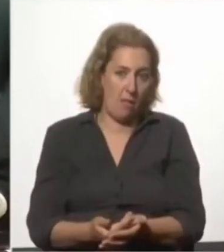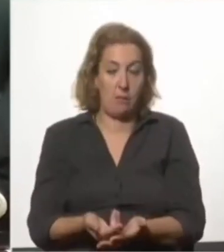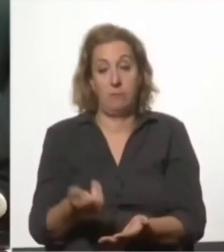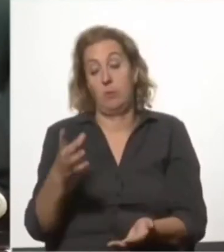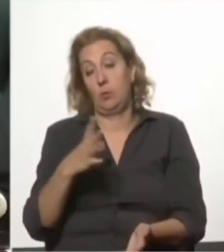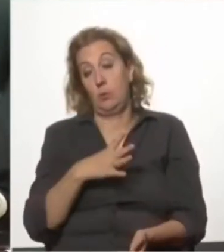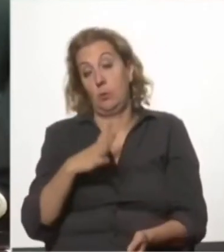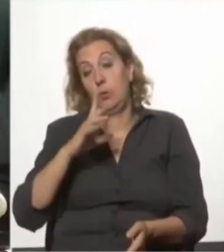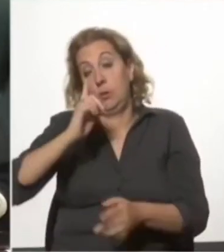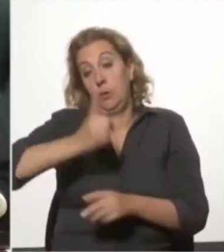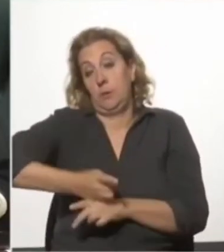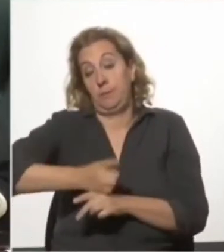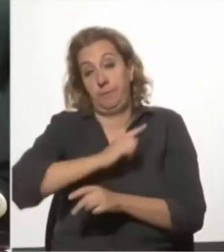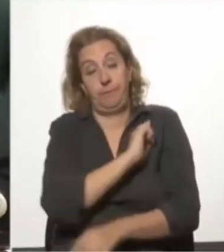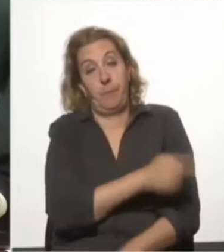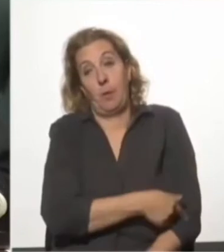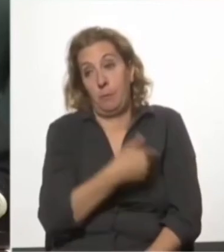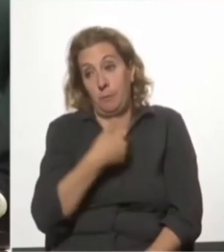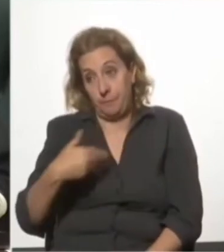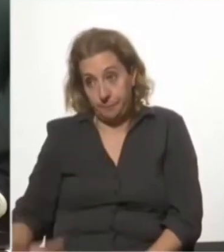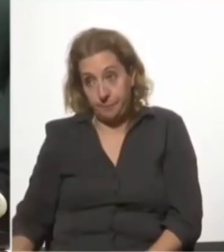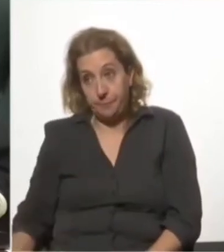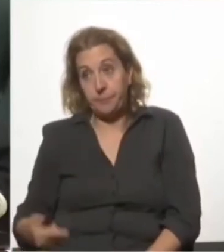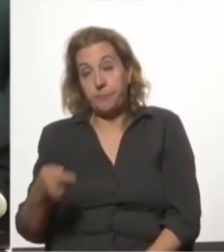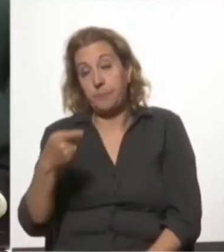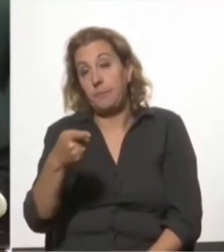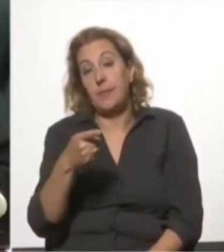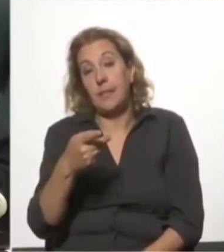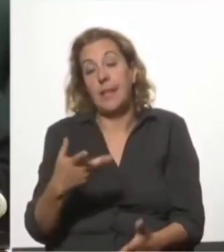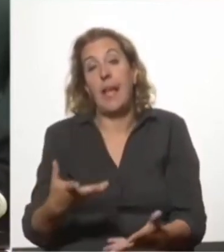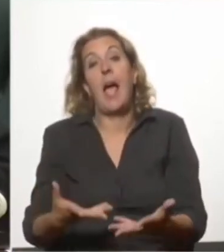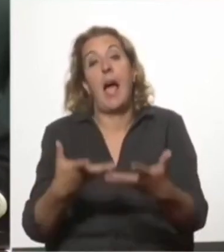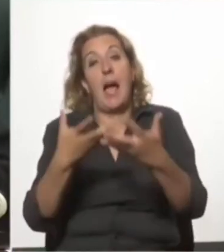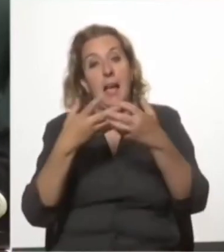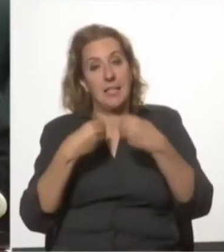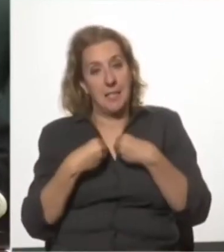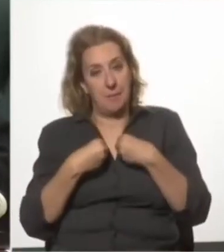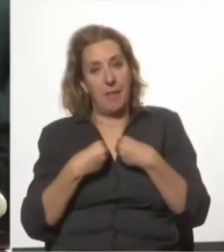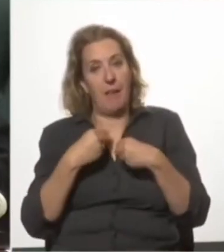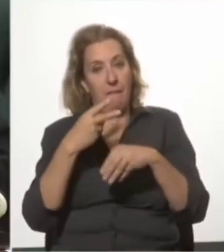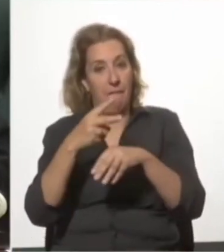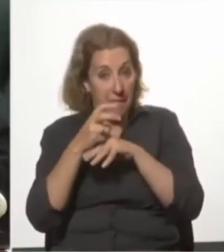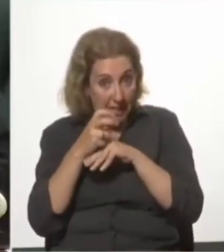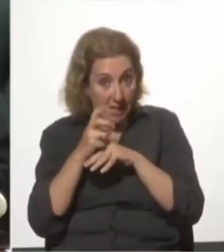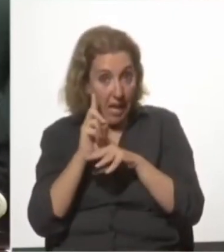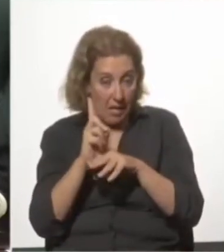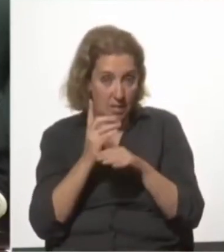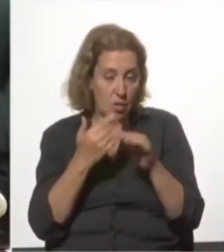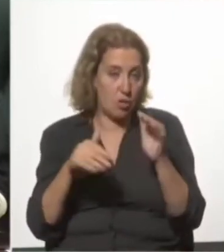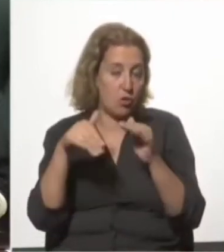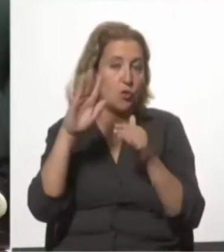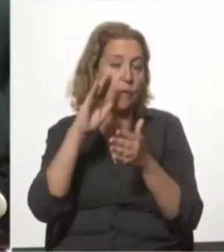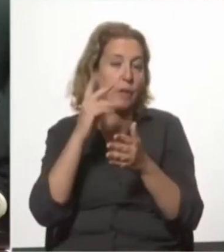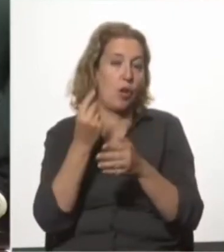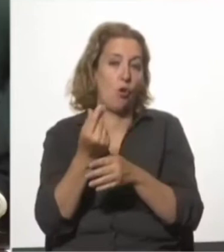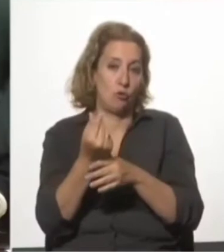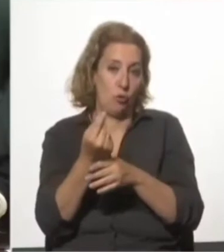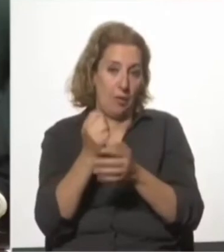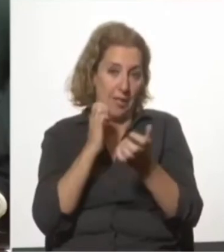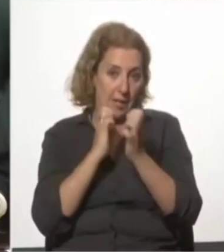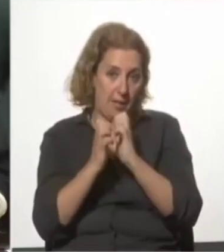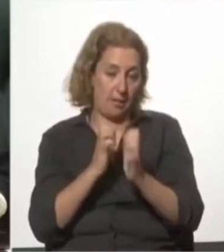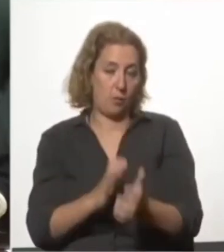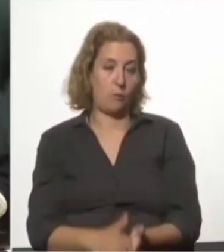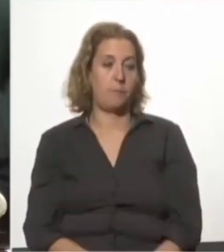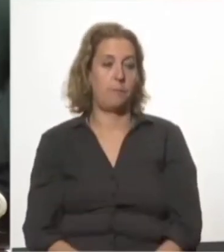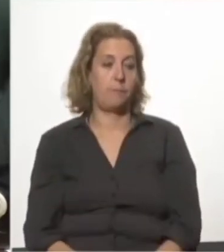Ejecutivo de absorber desde el punto de vista fiscal el sobrecosto energético. Por lo tanto, lo que nosotros estamos